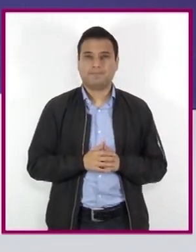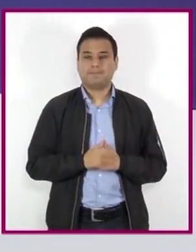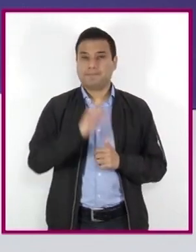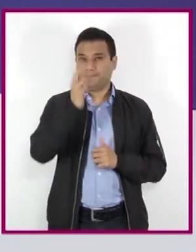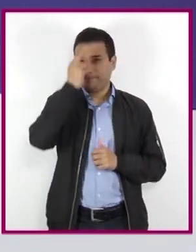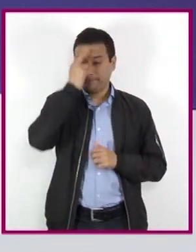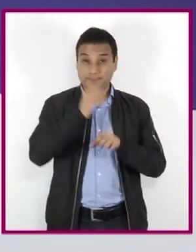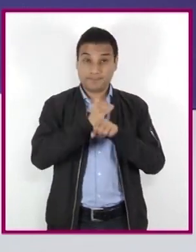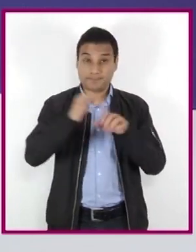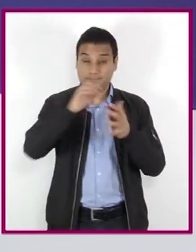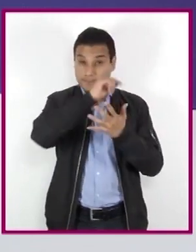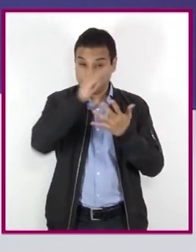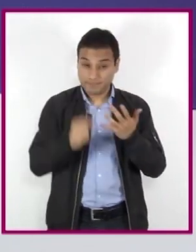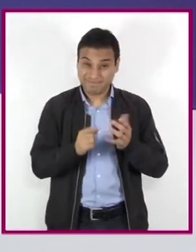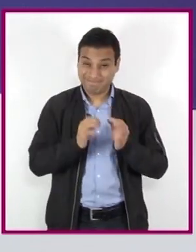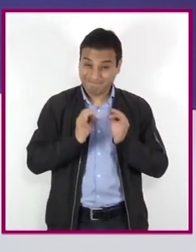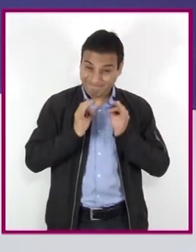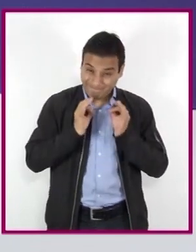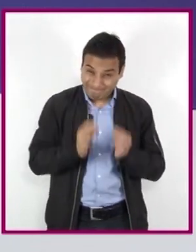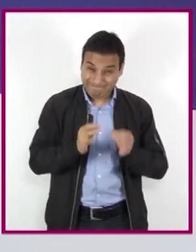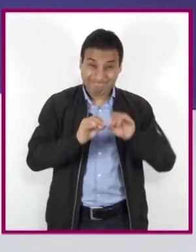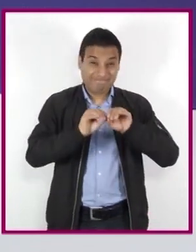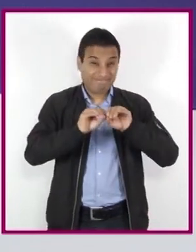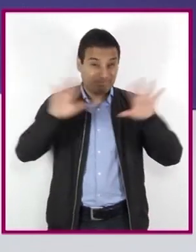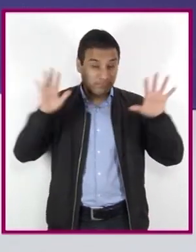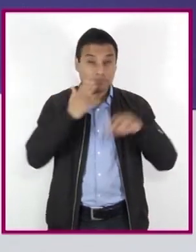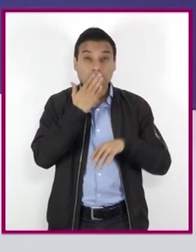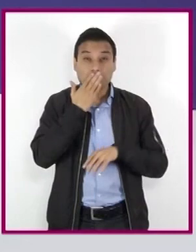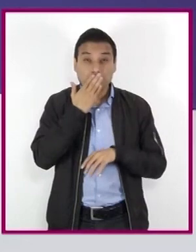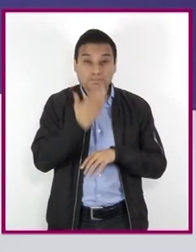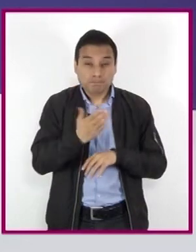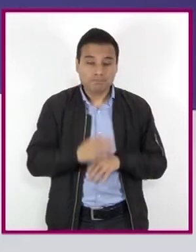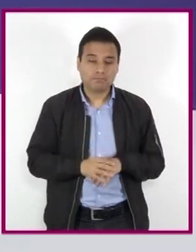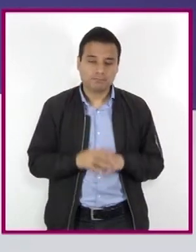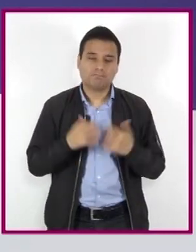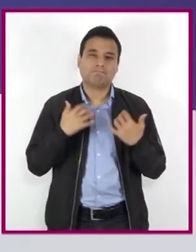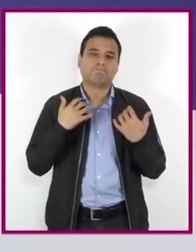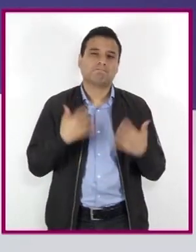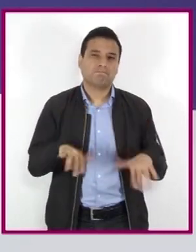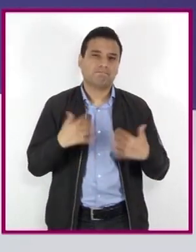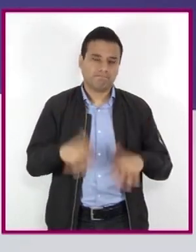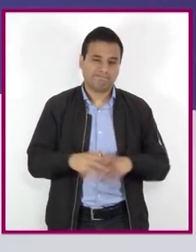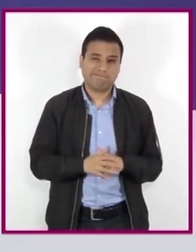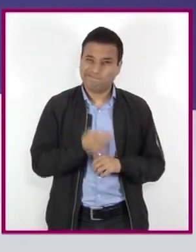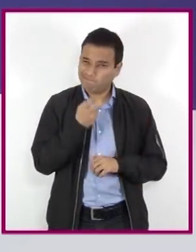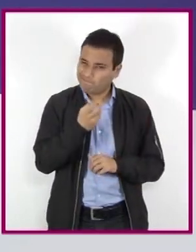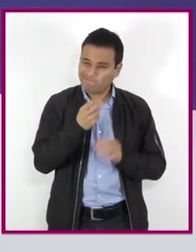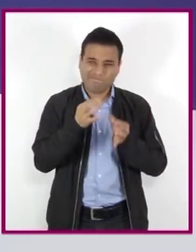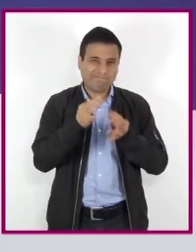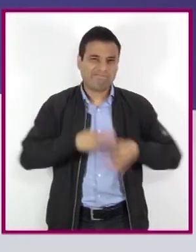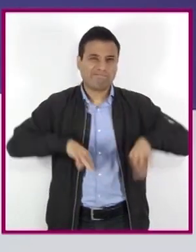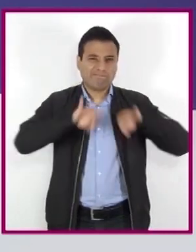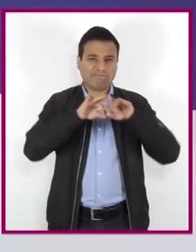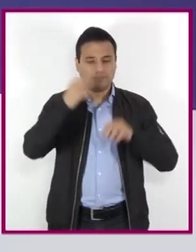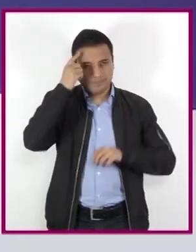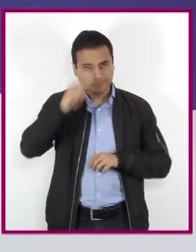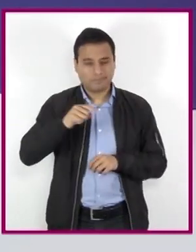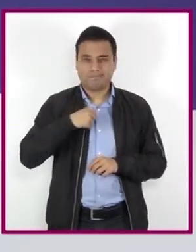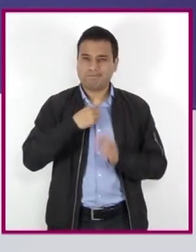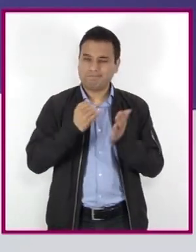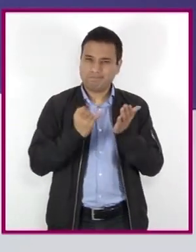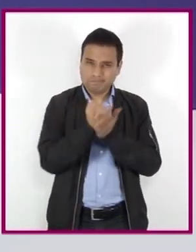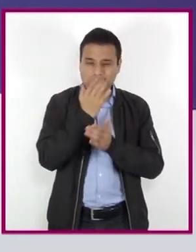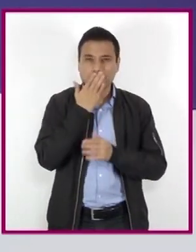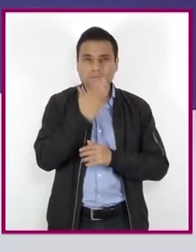tener información confiable, clara y oportuna sobre un tema tan importante como este es indispensable para tomar decisiones